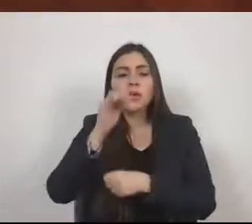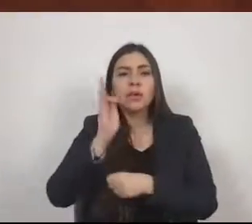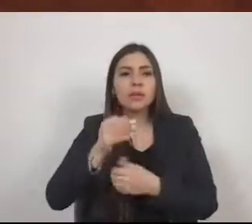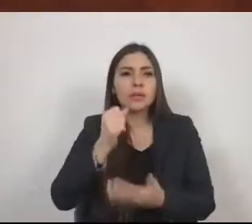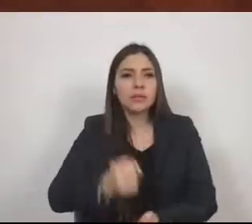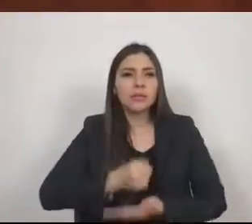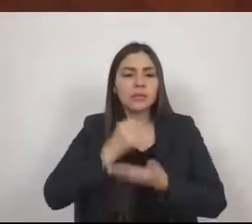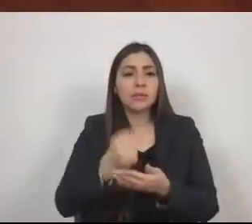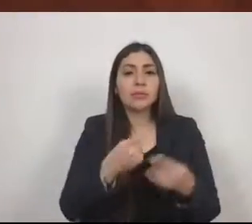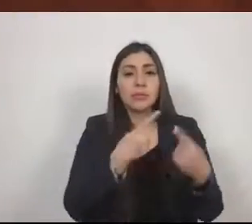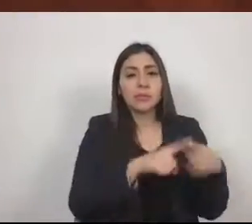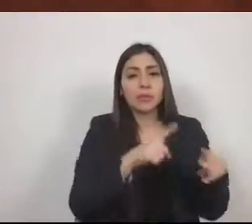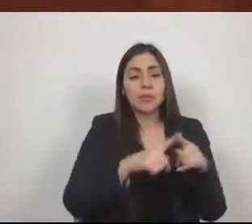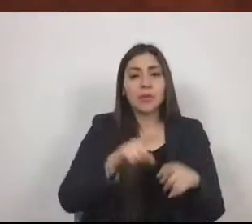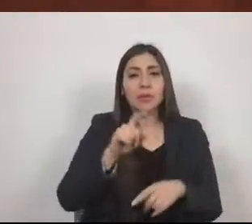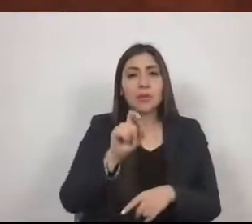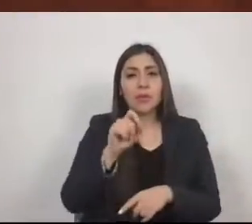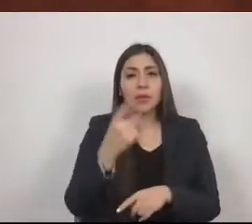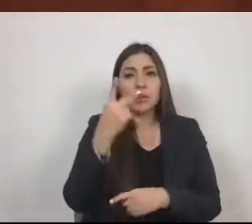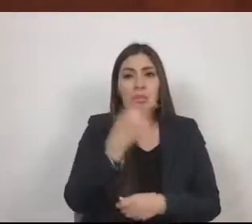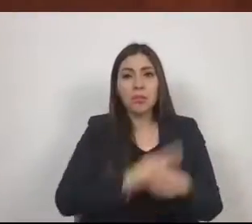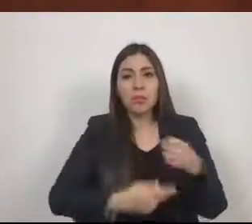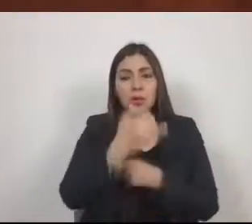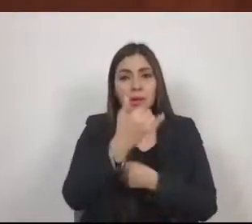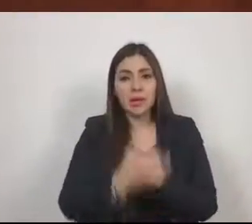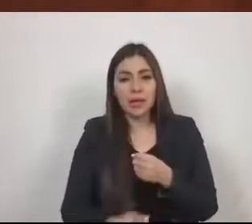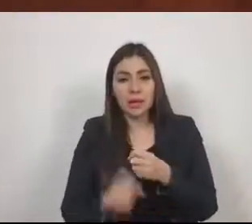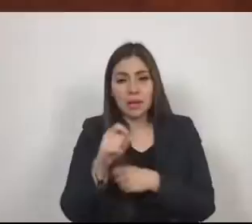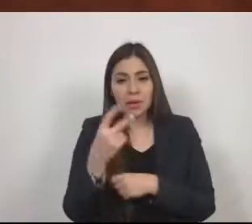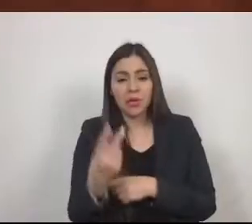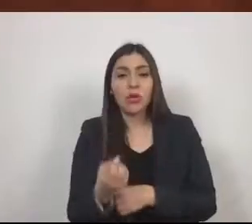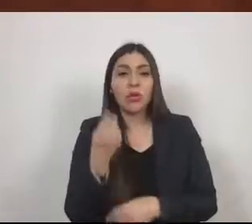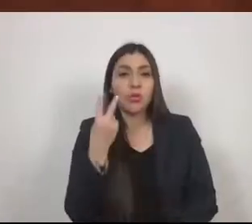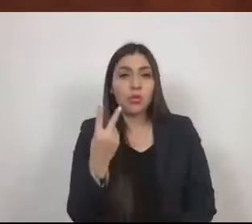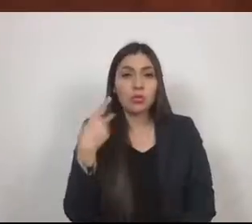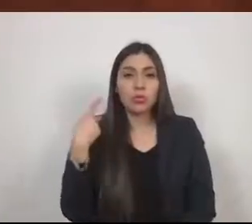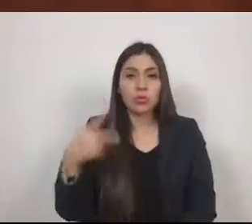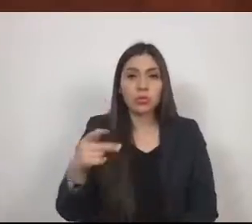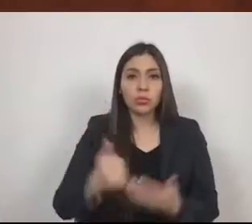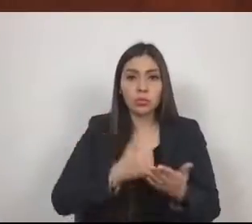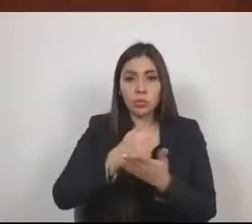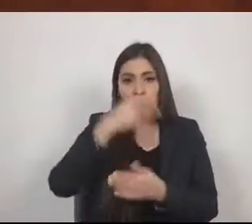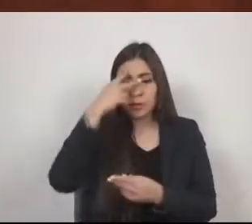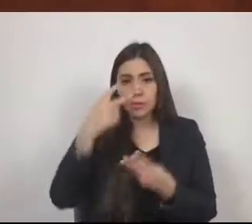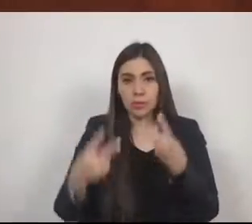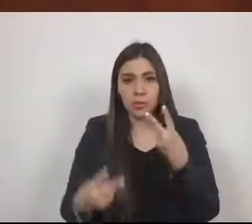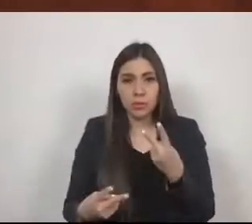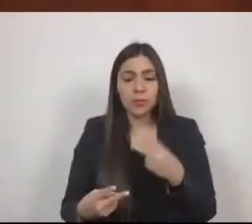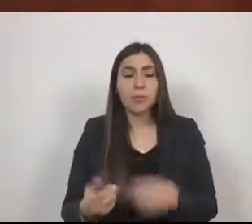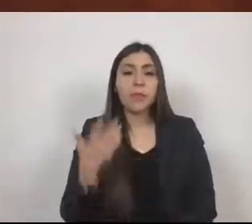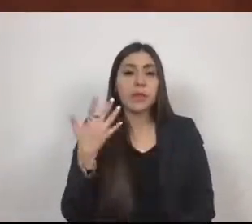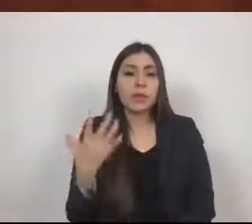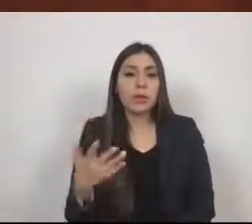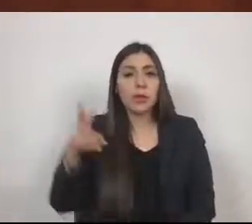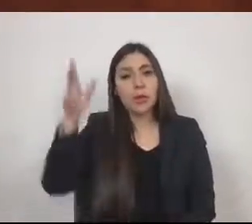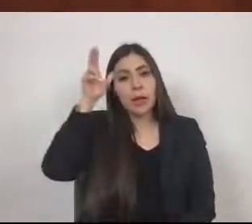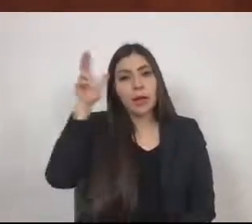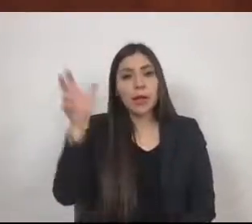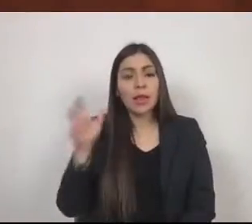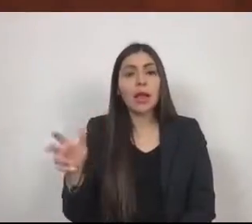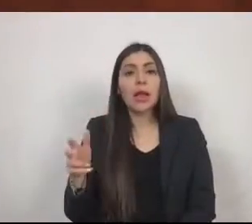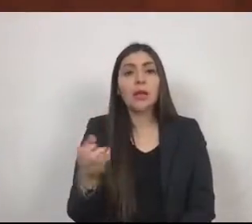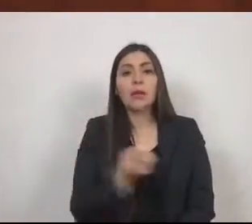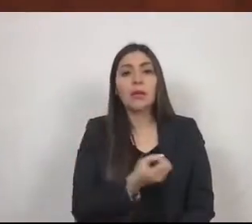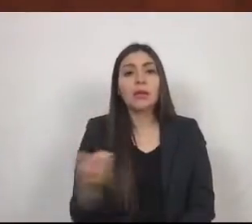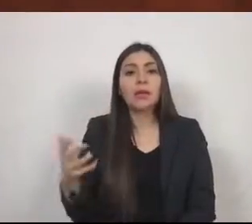proyectos pendientes, dos corresponden a la Ciudad de México, cinco a Hidalgo y 15 al Estado